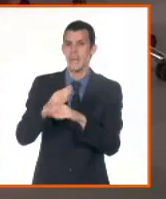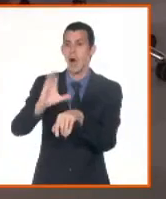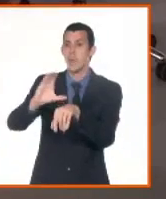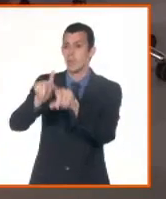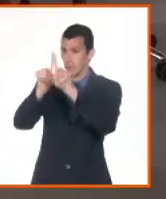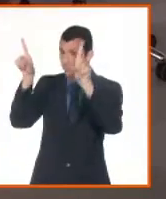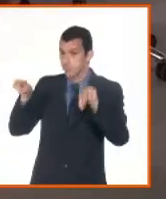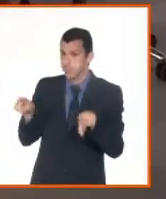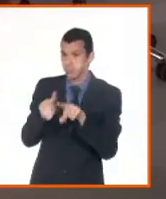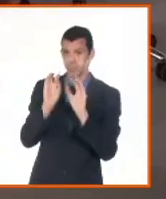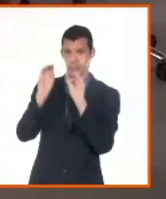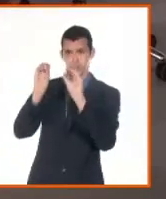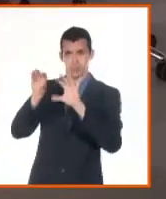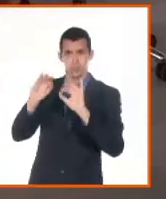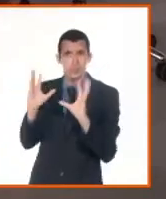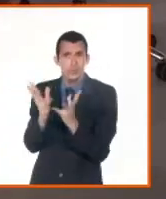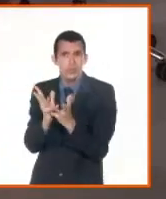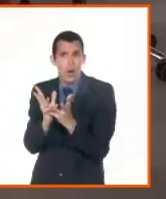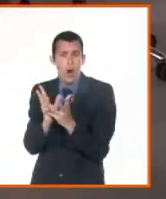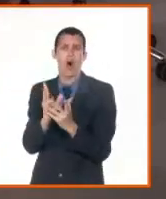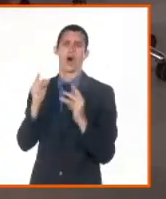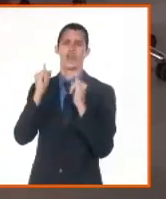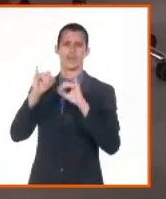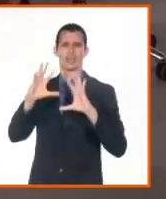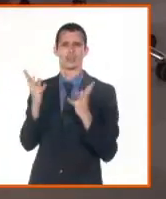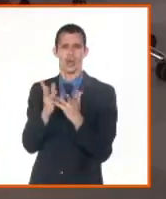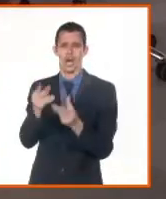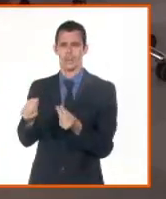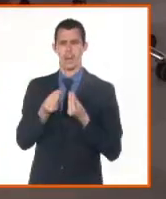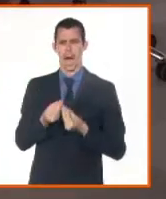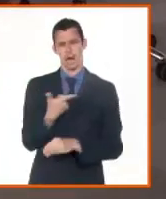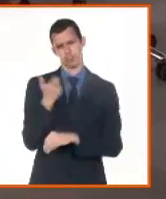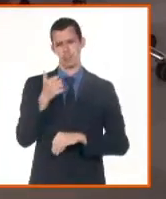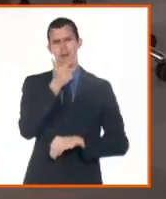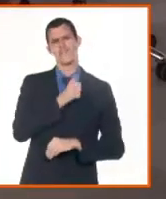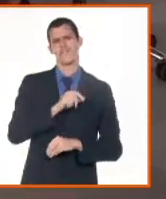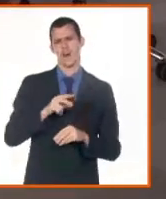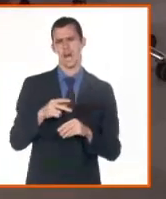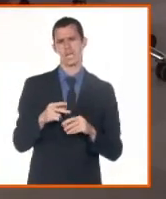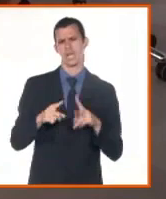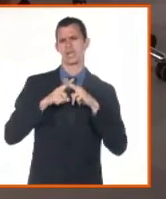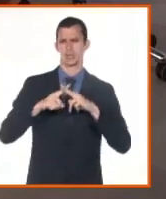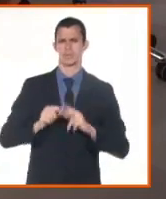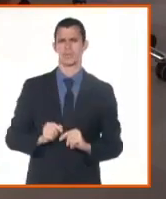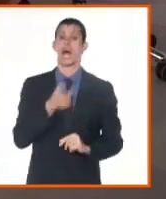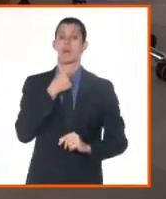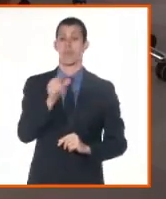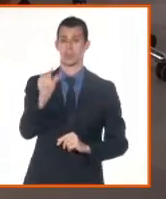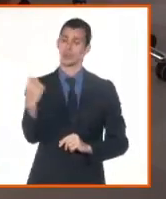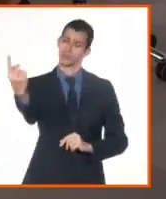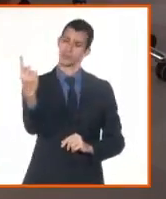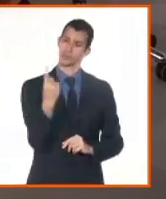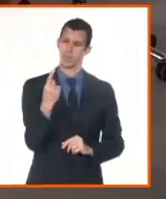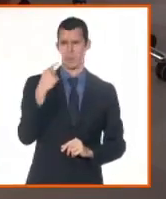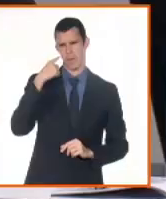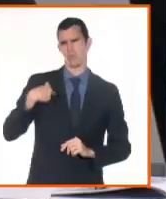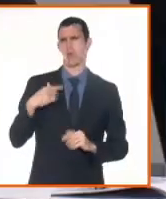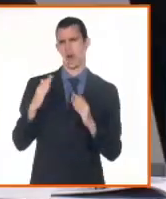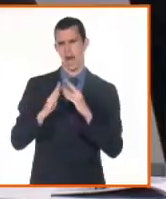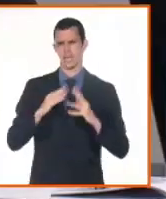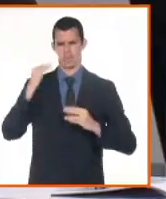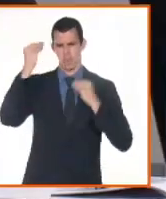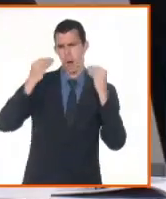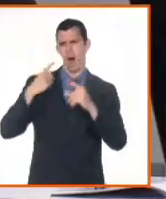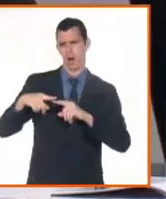realenticen el acceso de la población